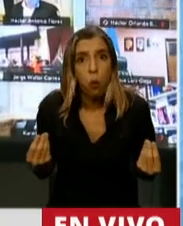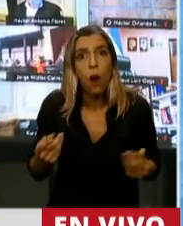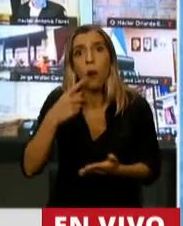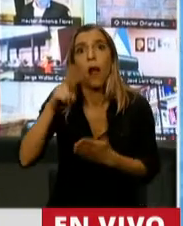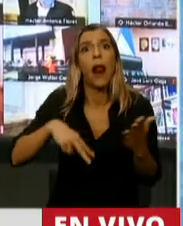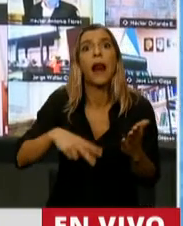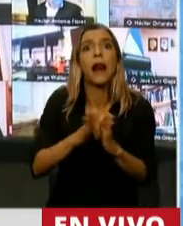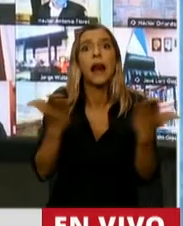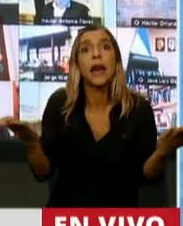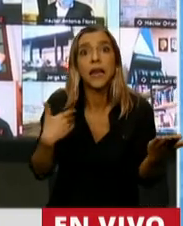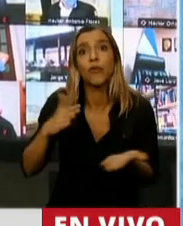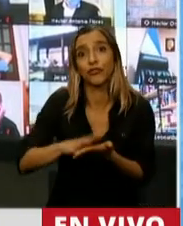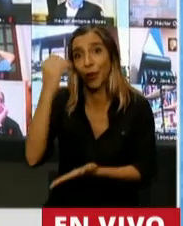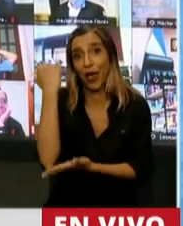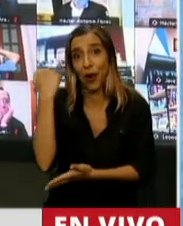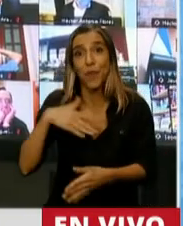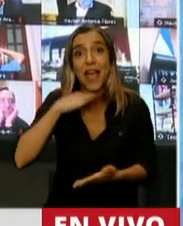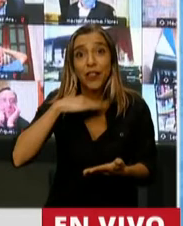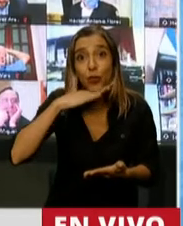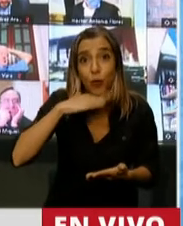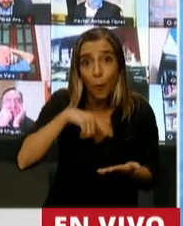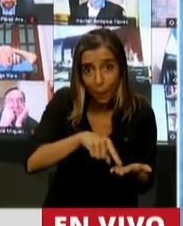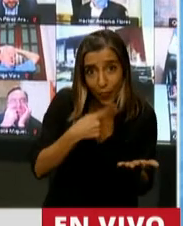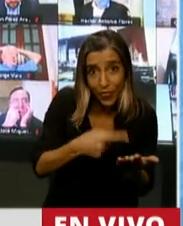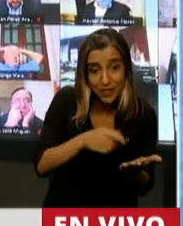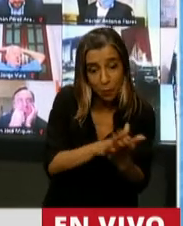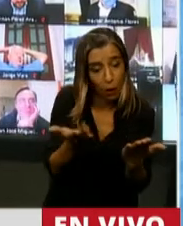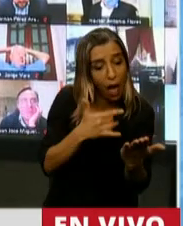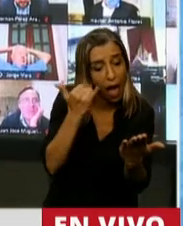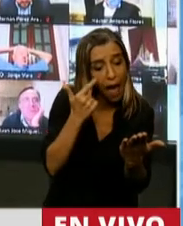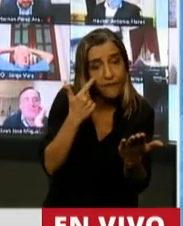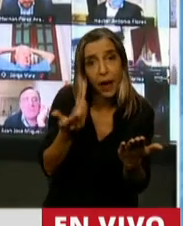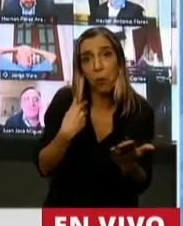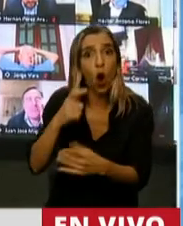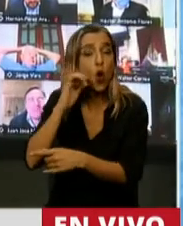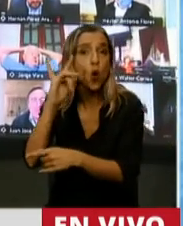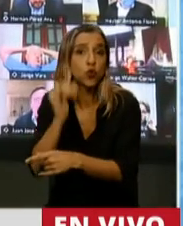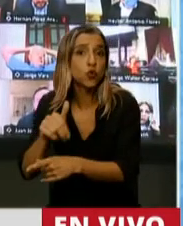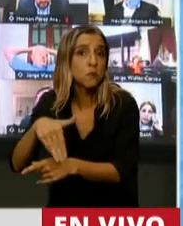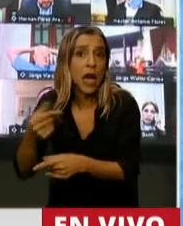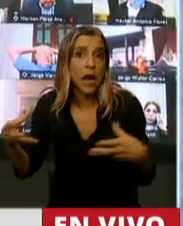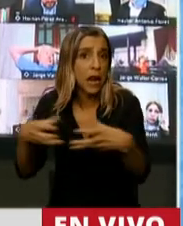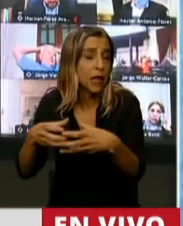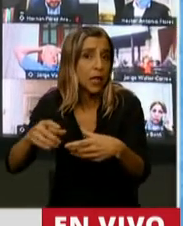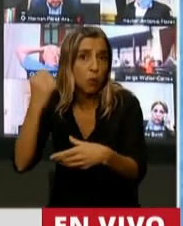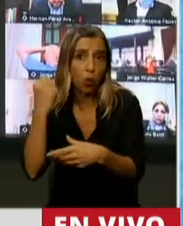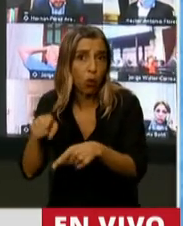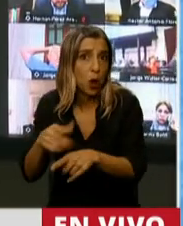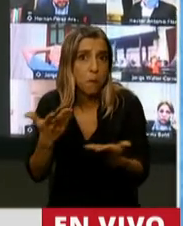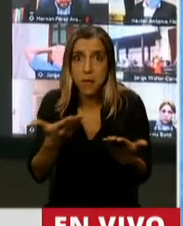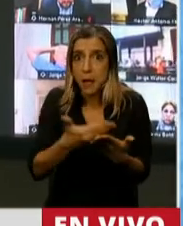Porque algo no funciona. Ni para el Ministro Guzmán, ni para el equipo económico. Le decía que hay